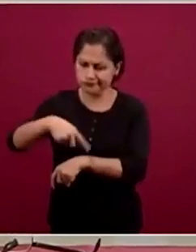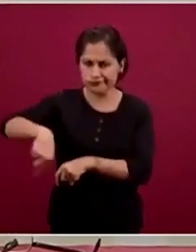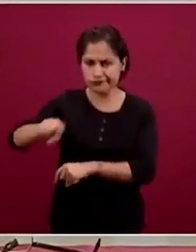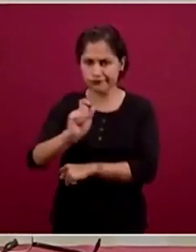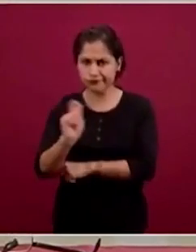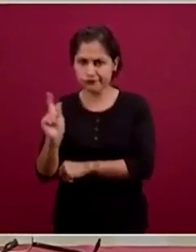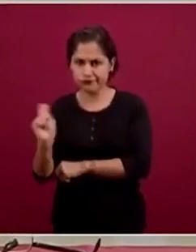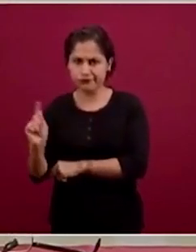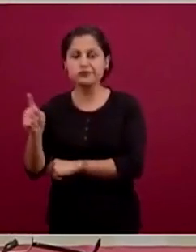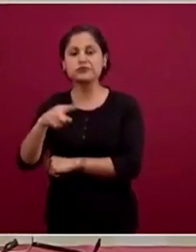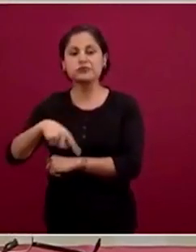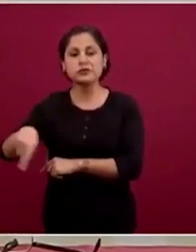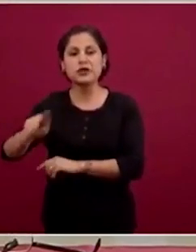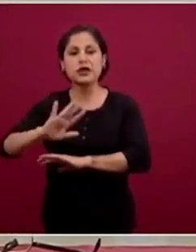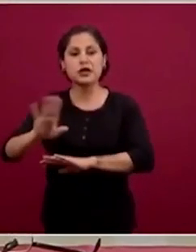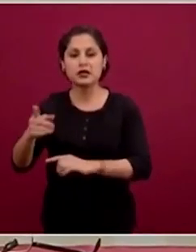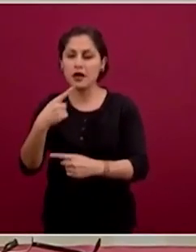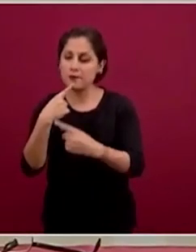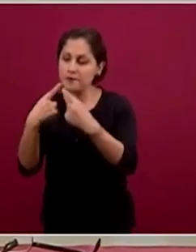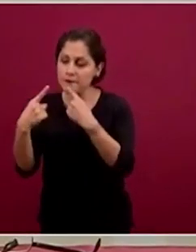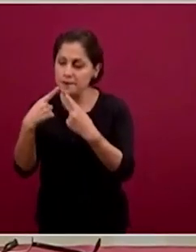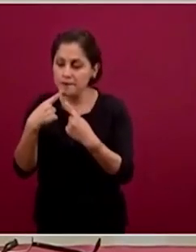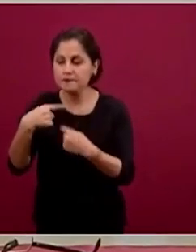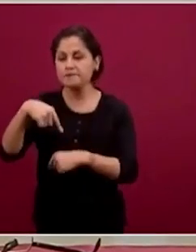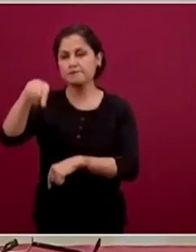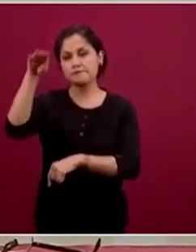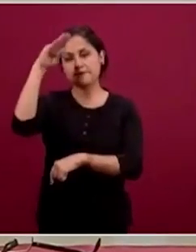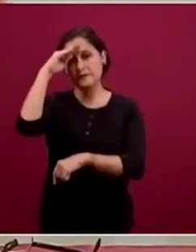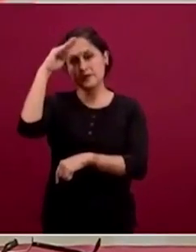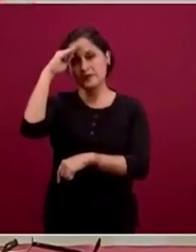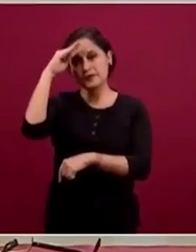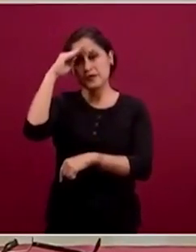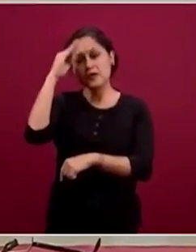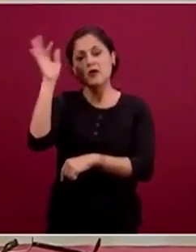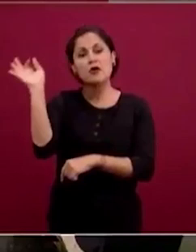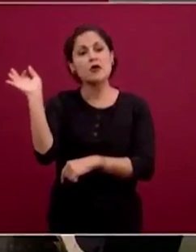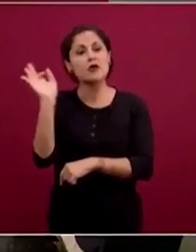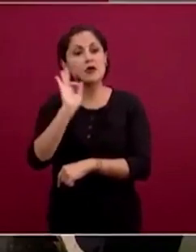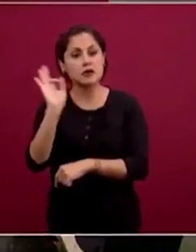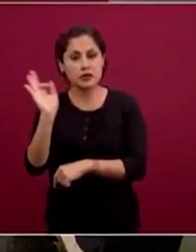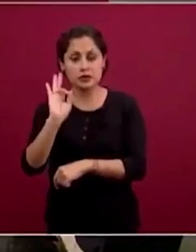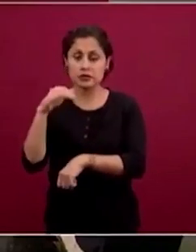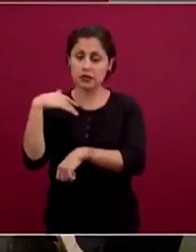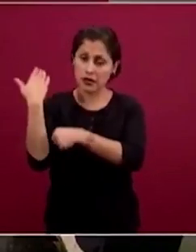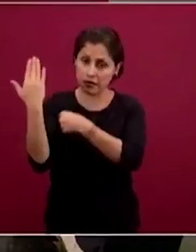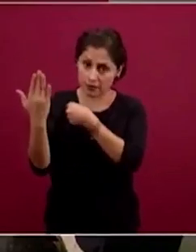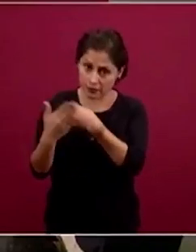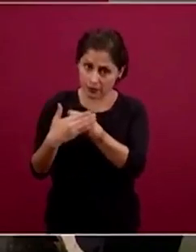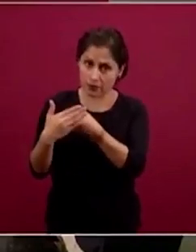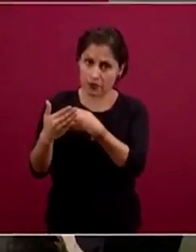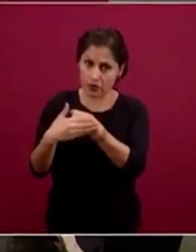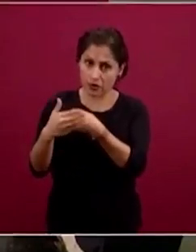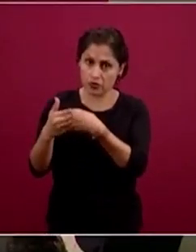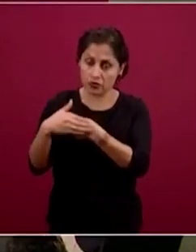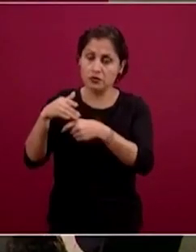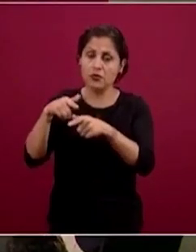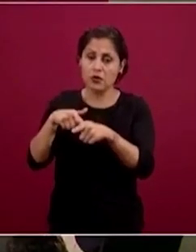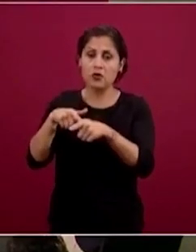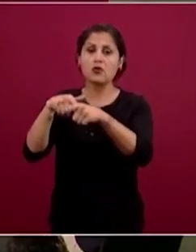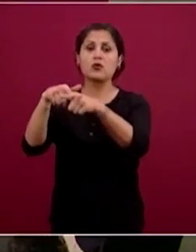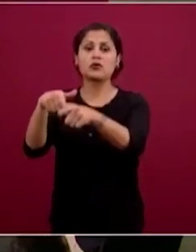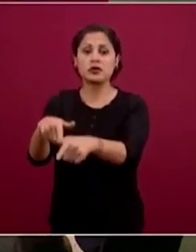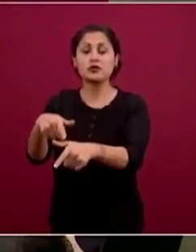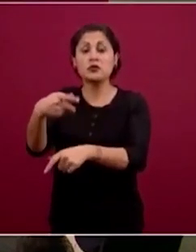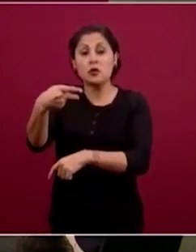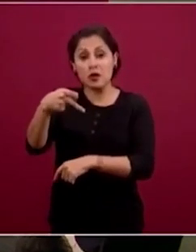una predicción de lo que está ocurriendo en México y podría continuar ocurriendo si y sólo